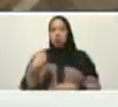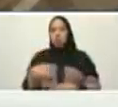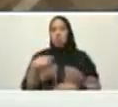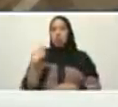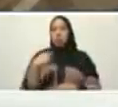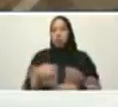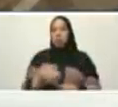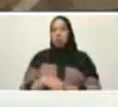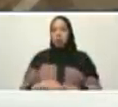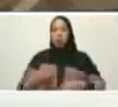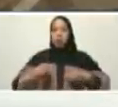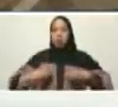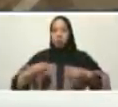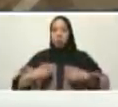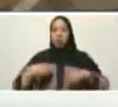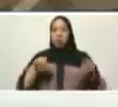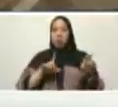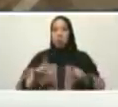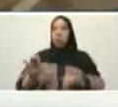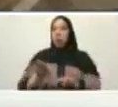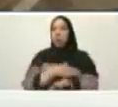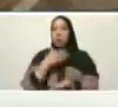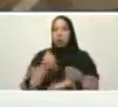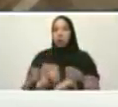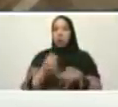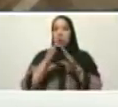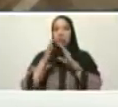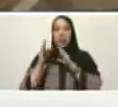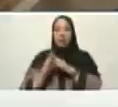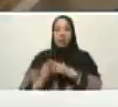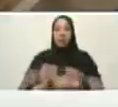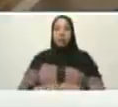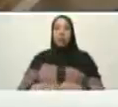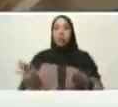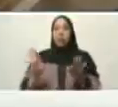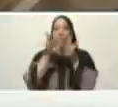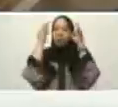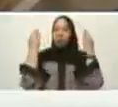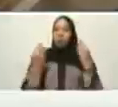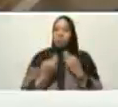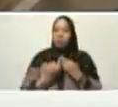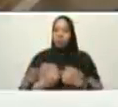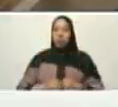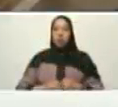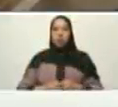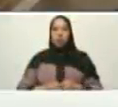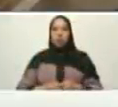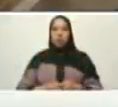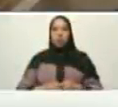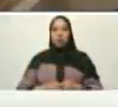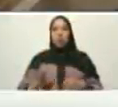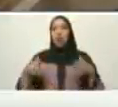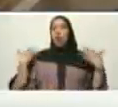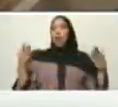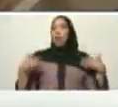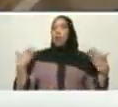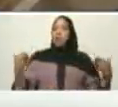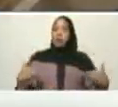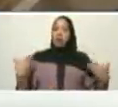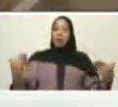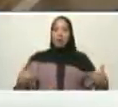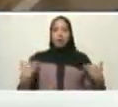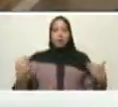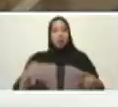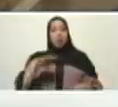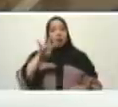tenerla como vivienda allí principal del hogar de la familia eso da mucha alegría cuatro